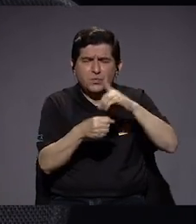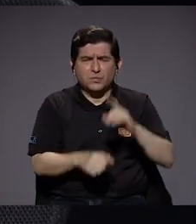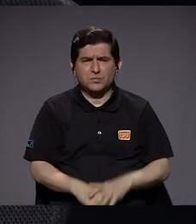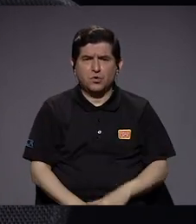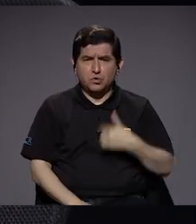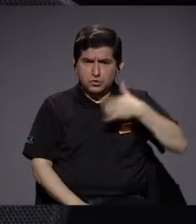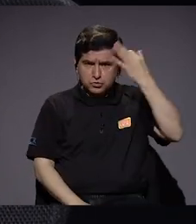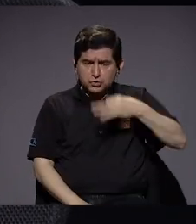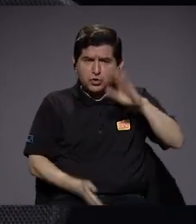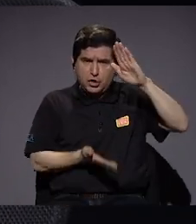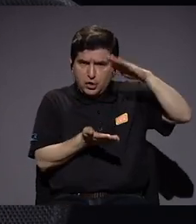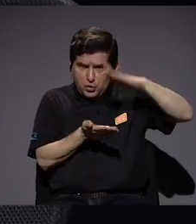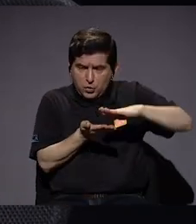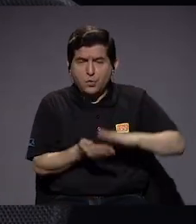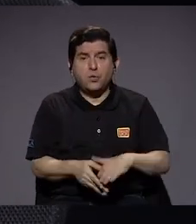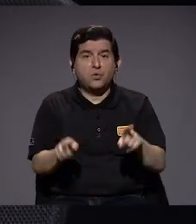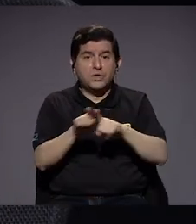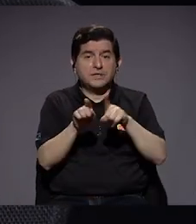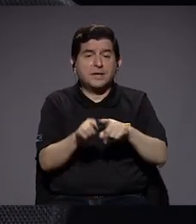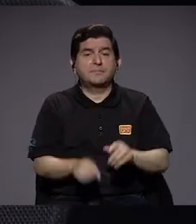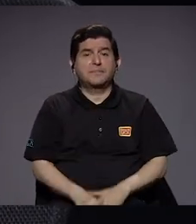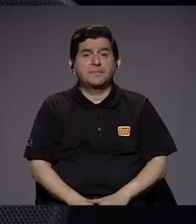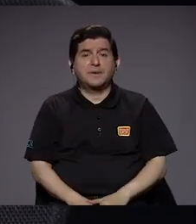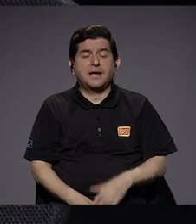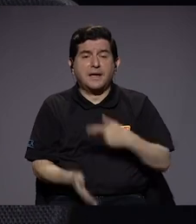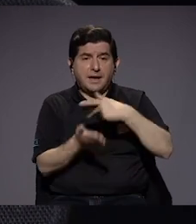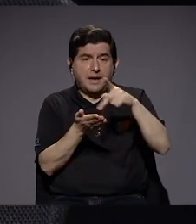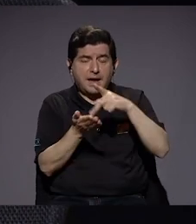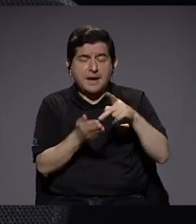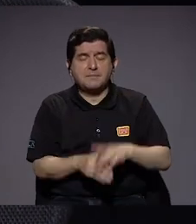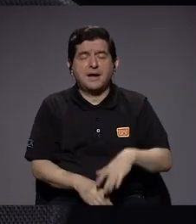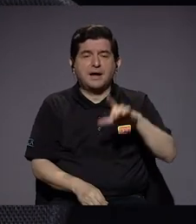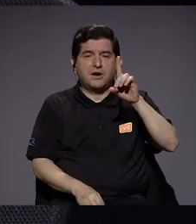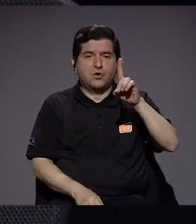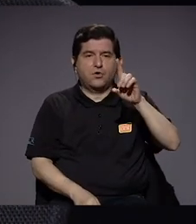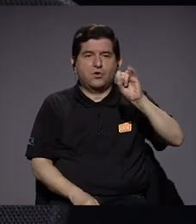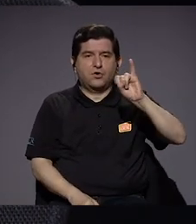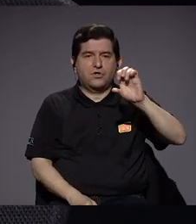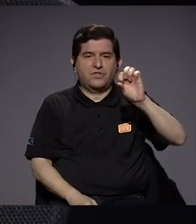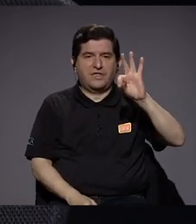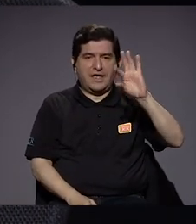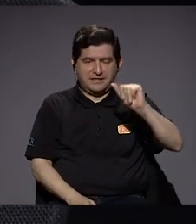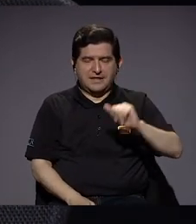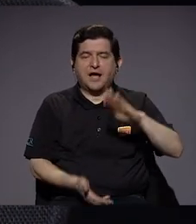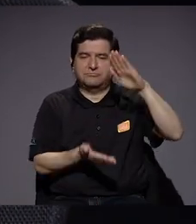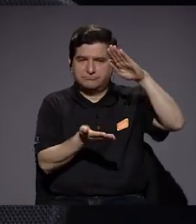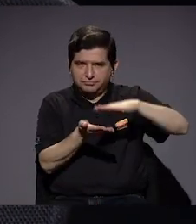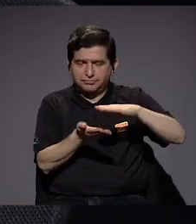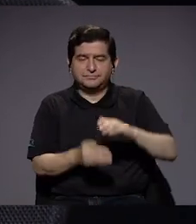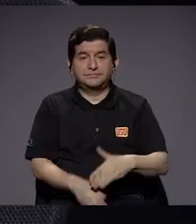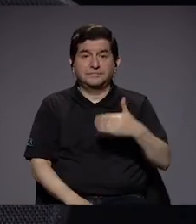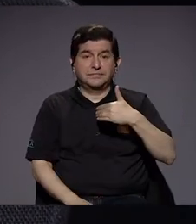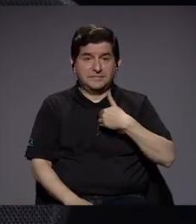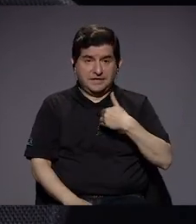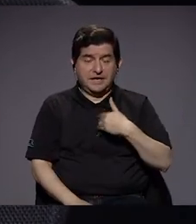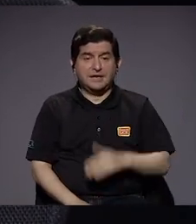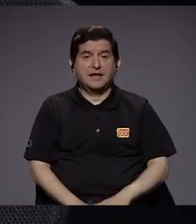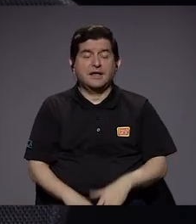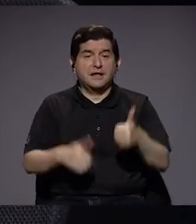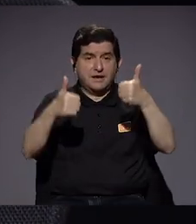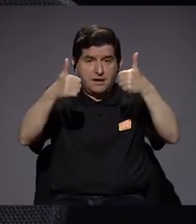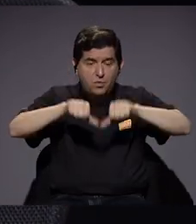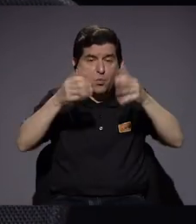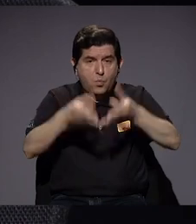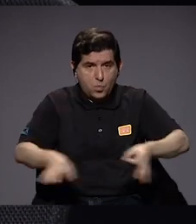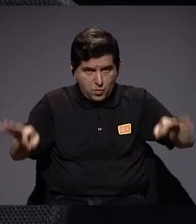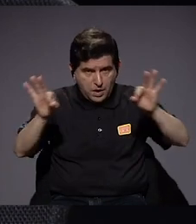para mí, debe ser reducido. ¿Y por qué no el monto del pago por las dietas podría ser también reducido? Ahora, esto pasa por un consenso